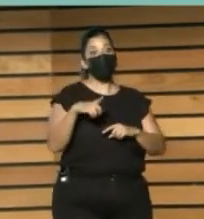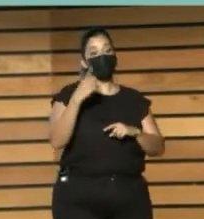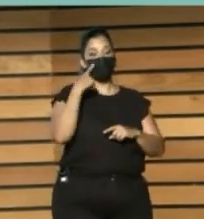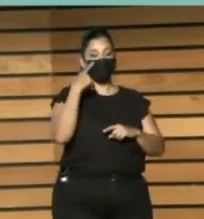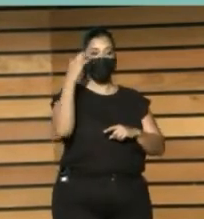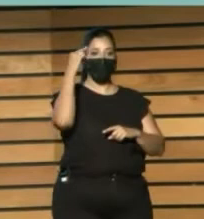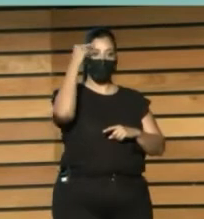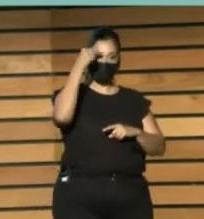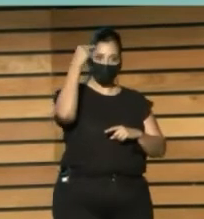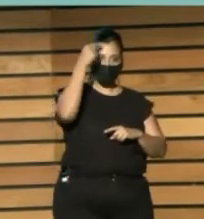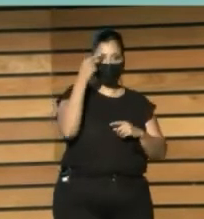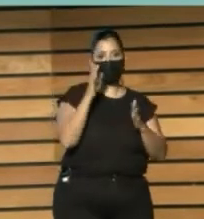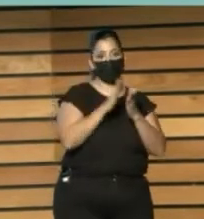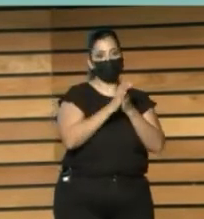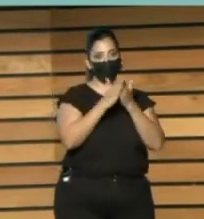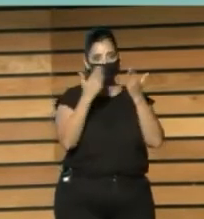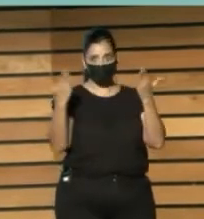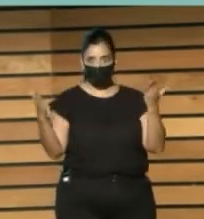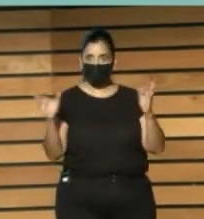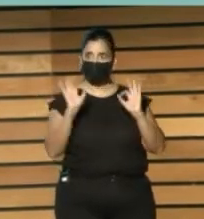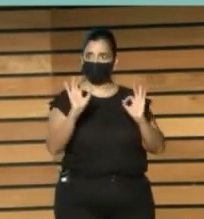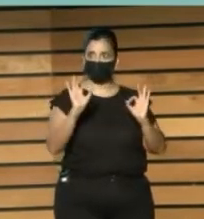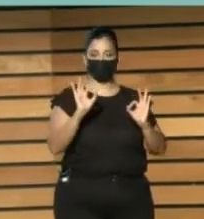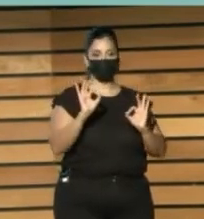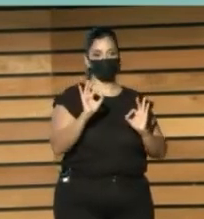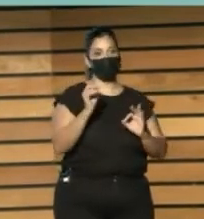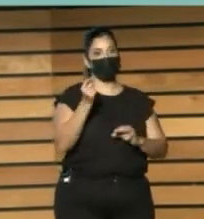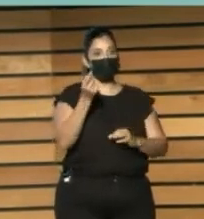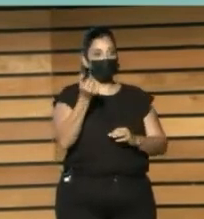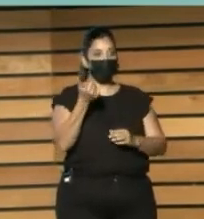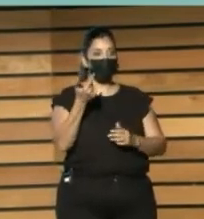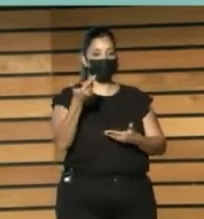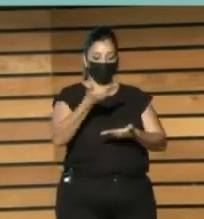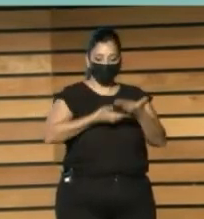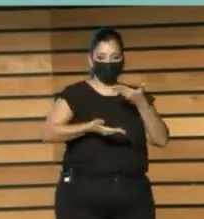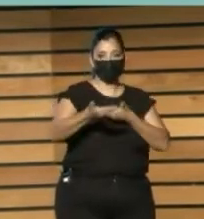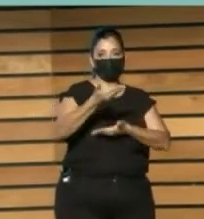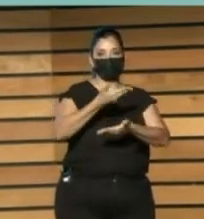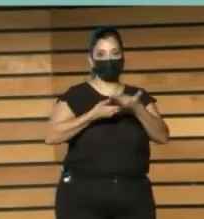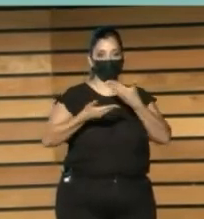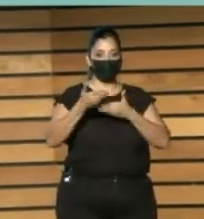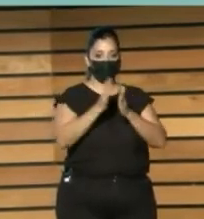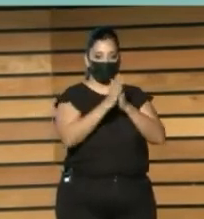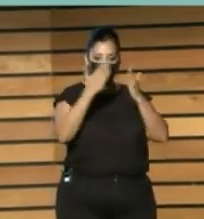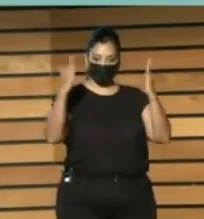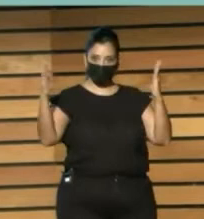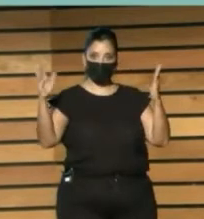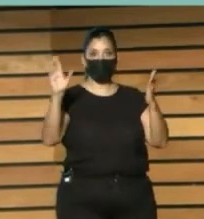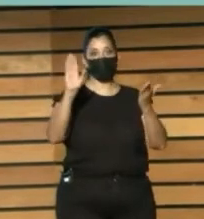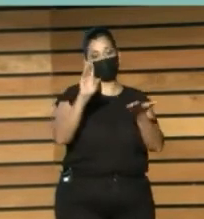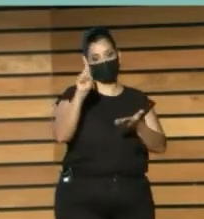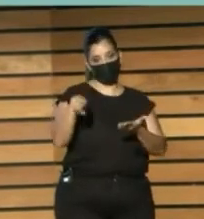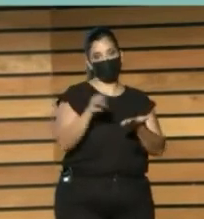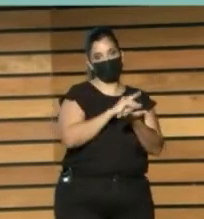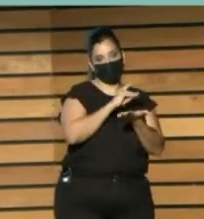Sobre la base De colecciones Organizadas De literatura Tanto físicas Como digitales